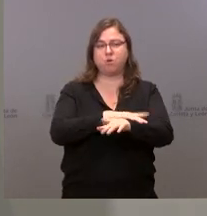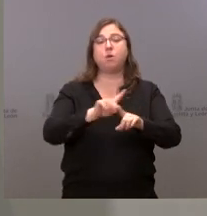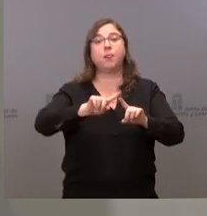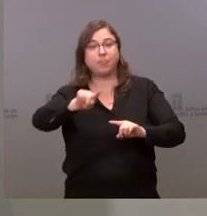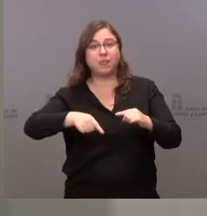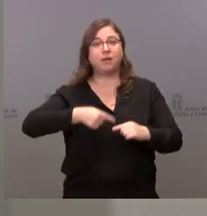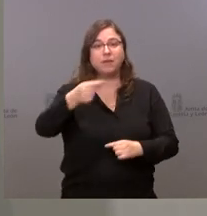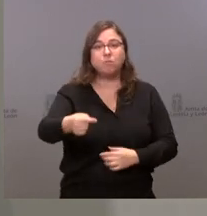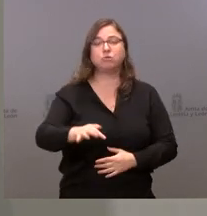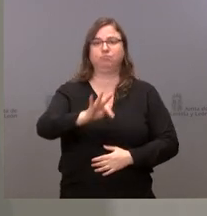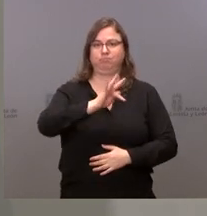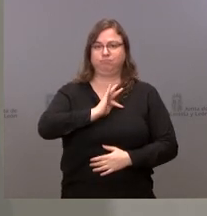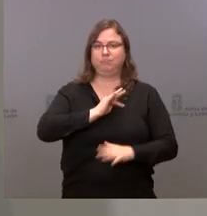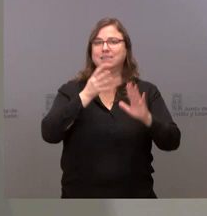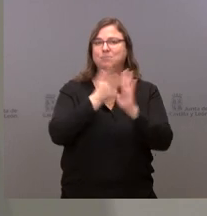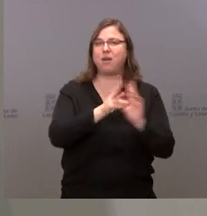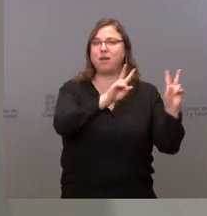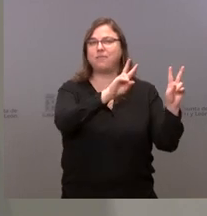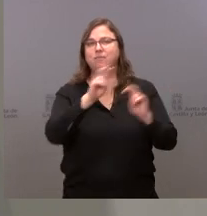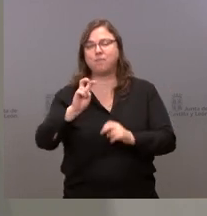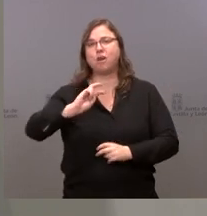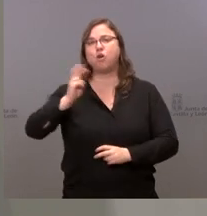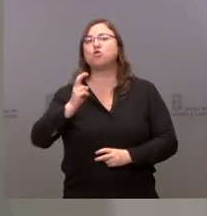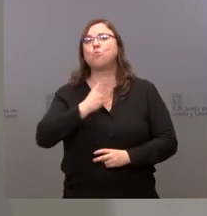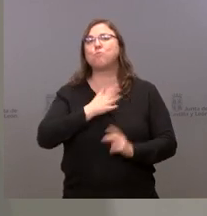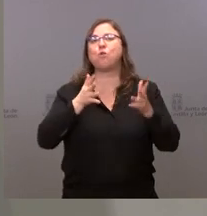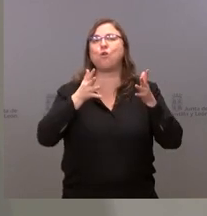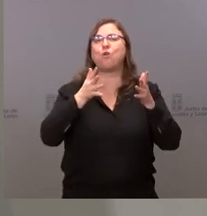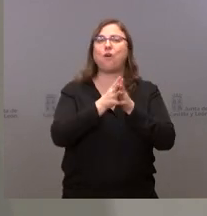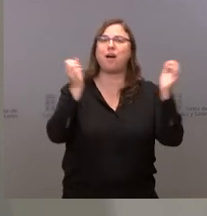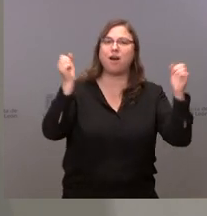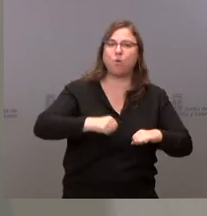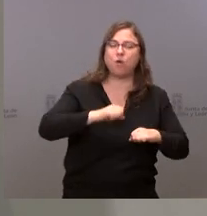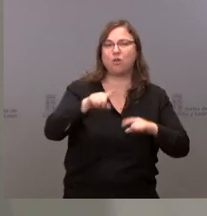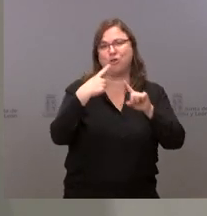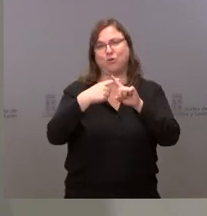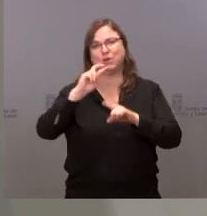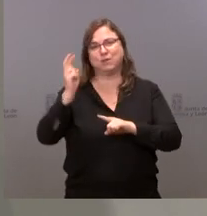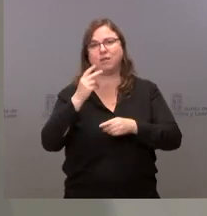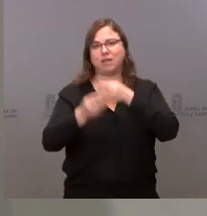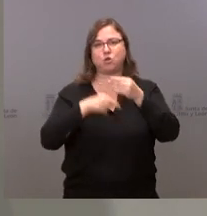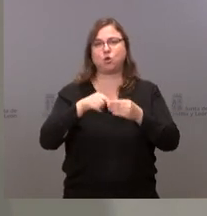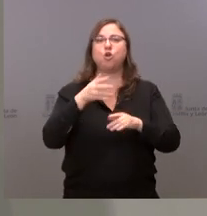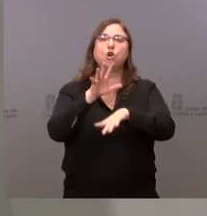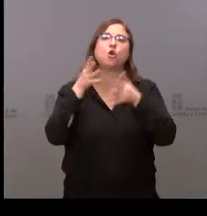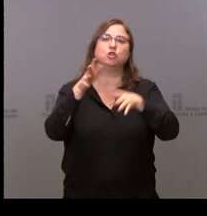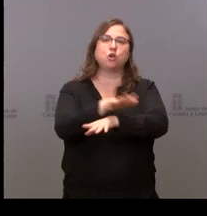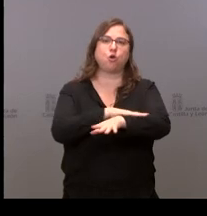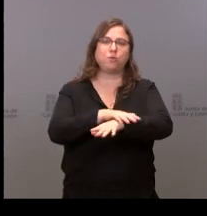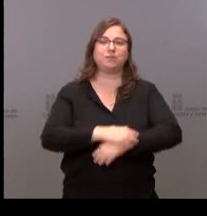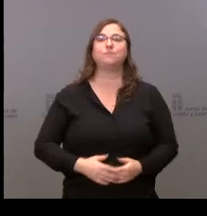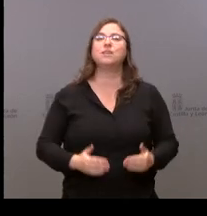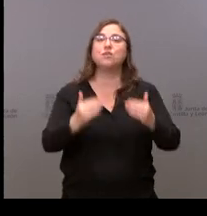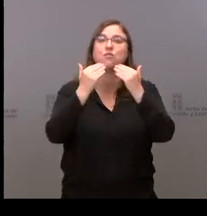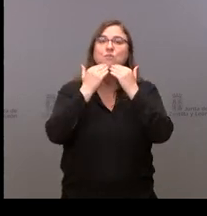yo relataré algunas otras cuestiones que ya no son propios de los acuerdos, sino de otros elementos que también hemos analizado en el Consejo de Gobierno. Muchas